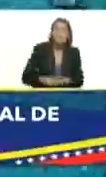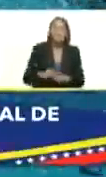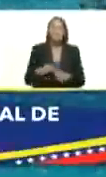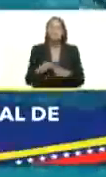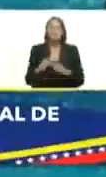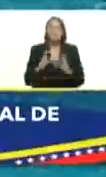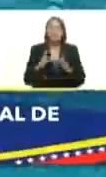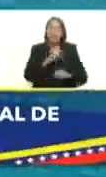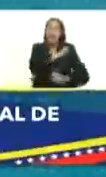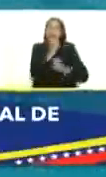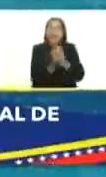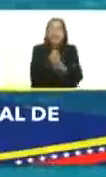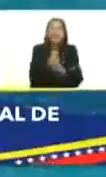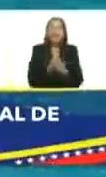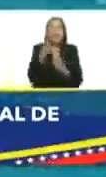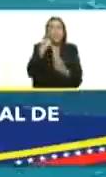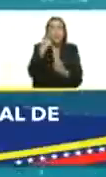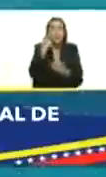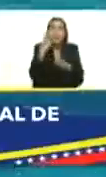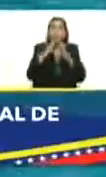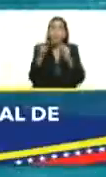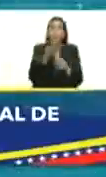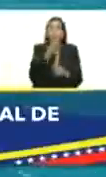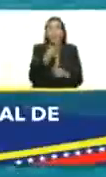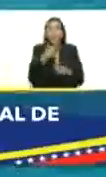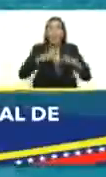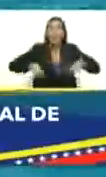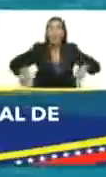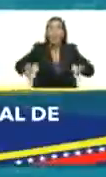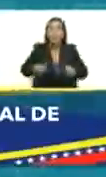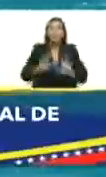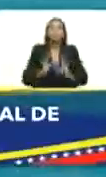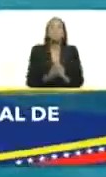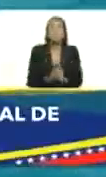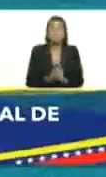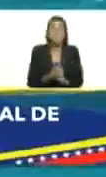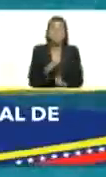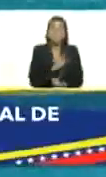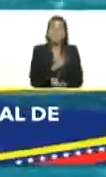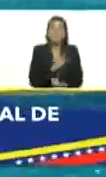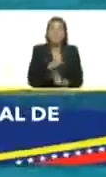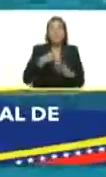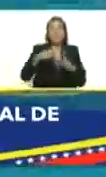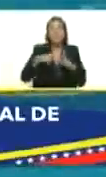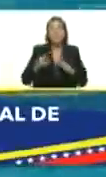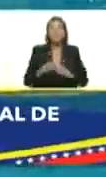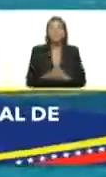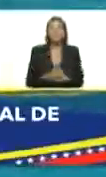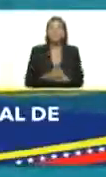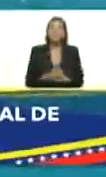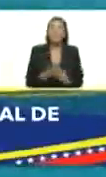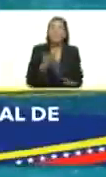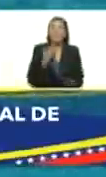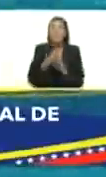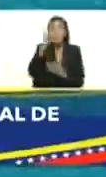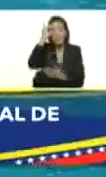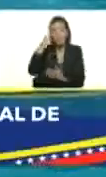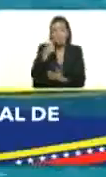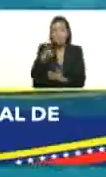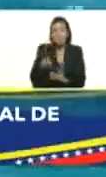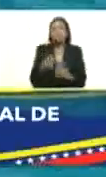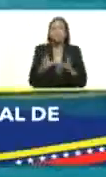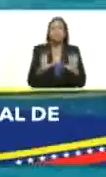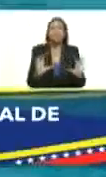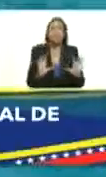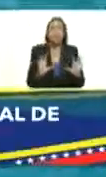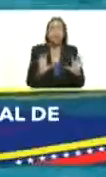recargados de energía viendo todo lo bonita que está en este momento la universidad y las piscinas Presidente me gustaría que Dennis que